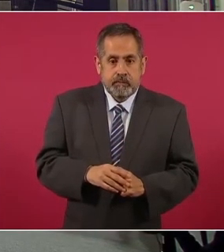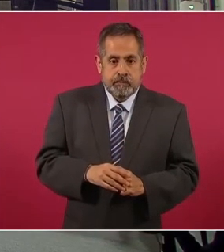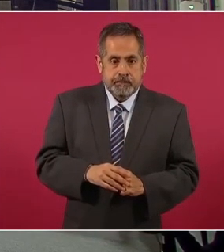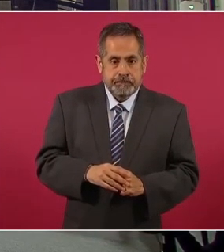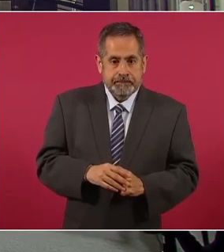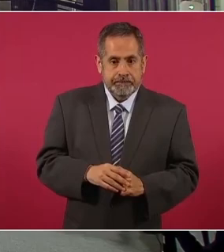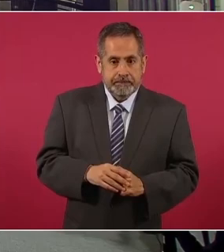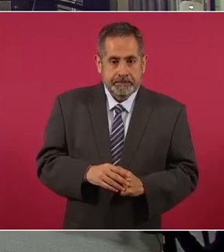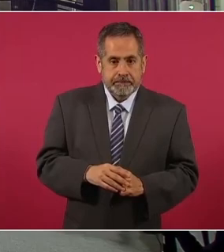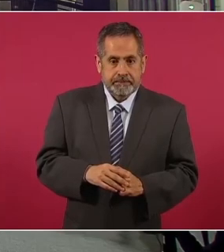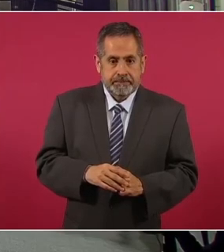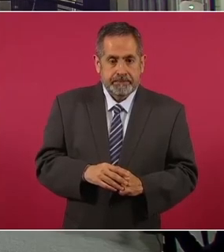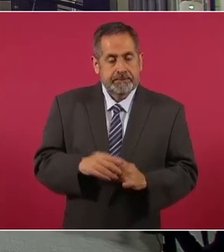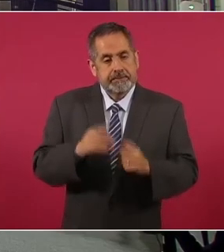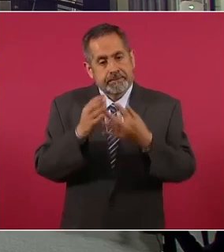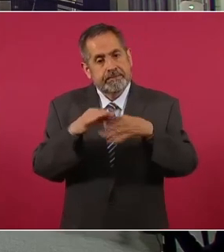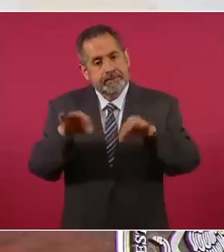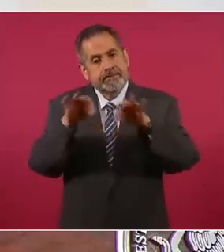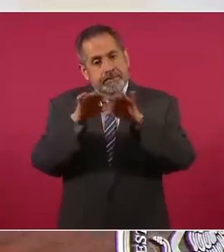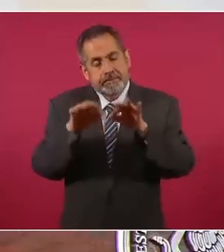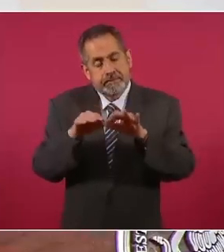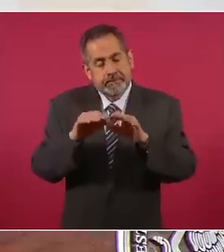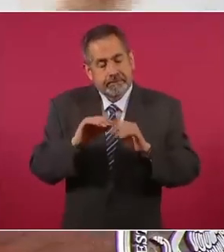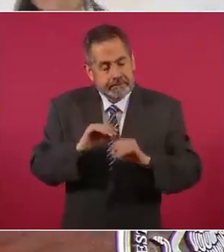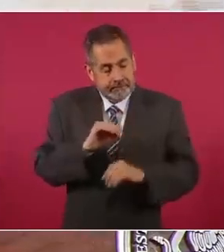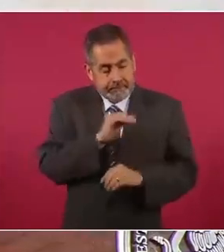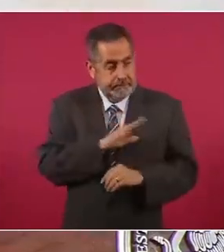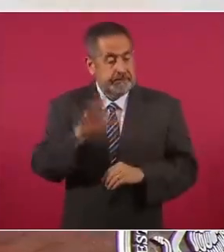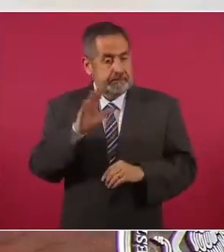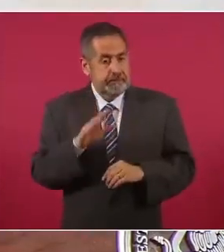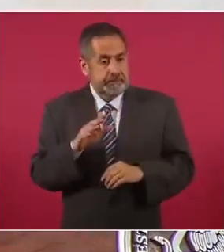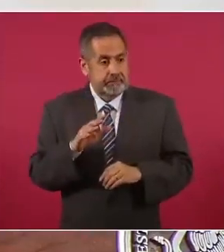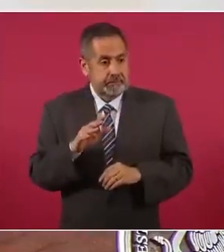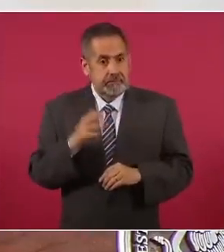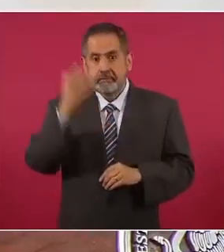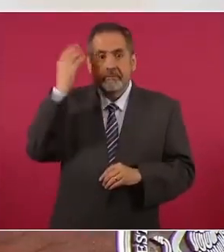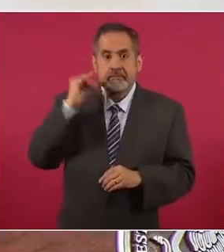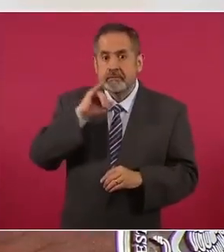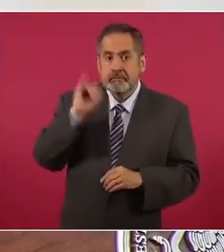algo excepcional. ¿Cuándo se iba a pensar eso?